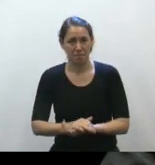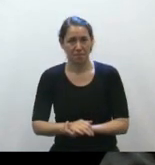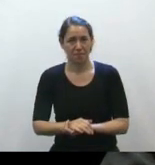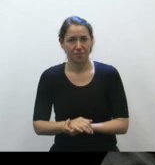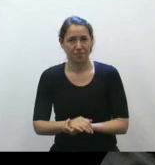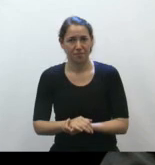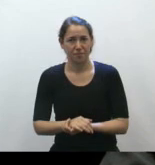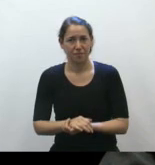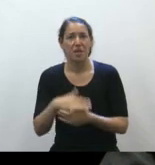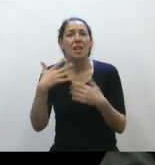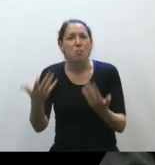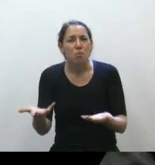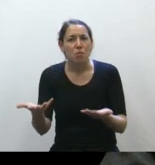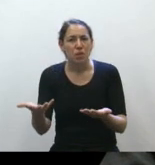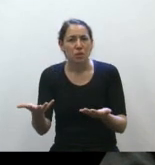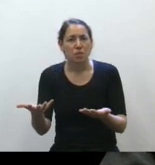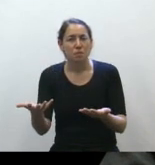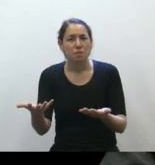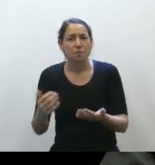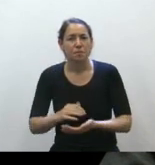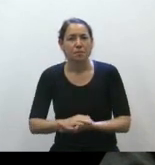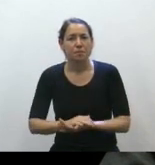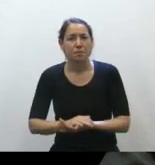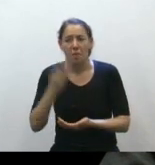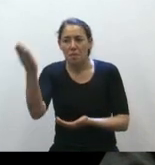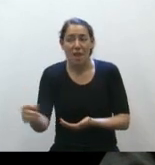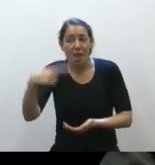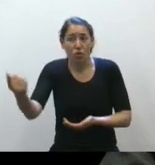Negarle carácter de lo que es al otro.